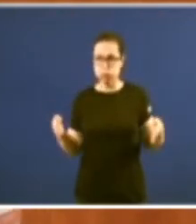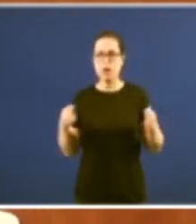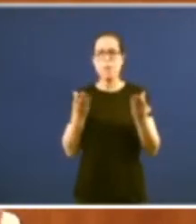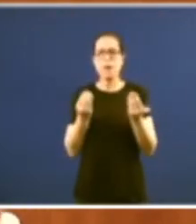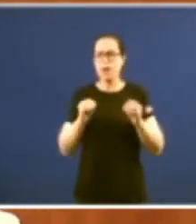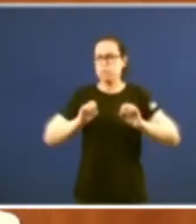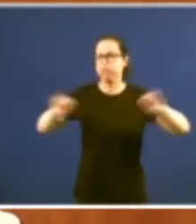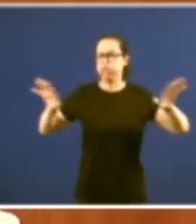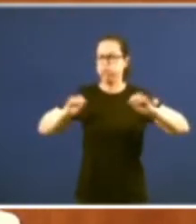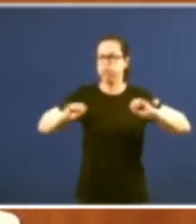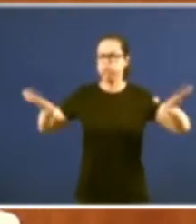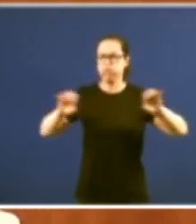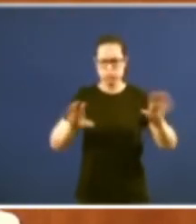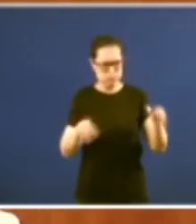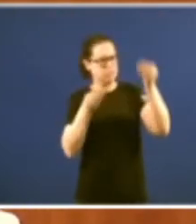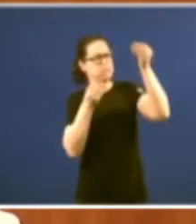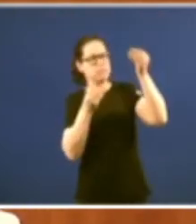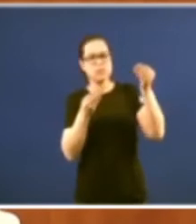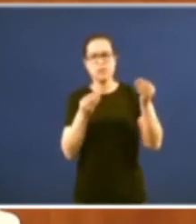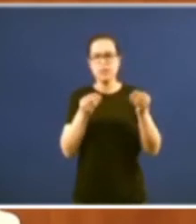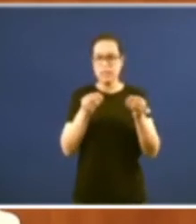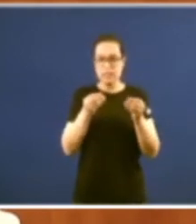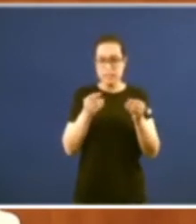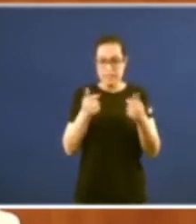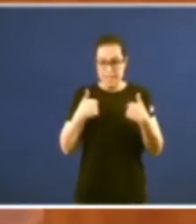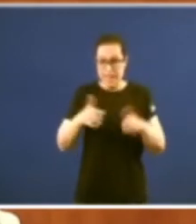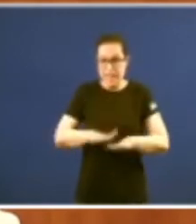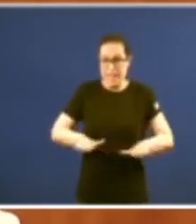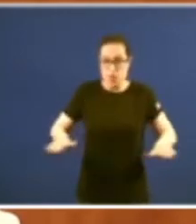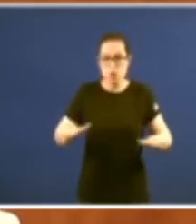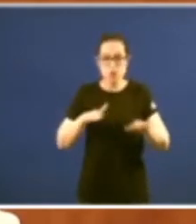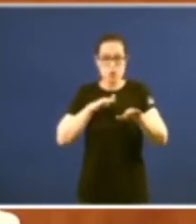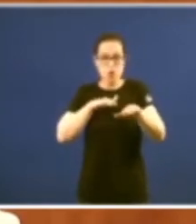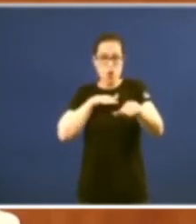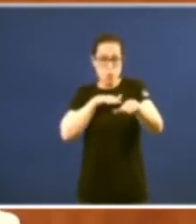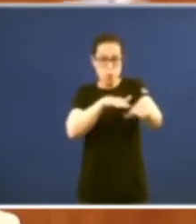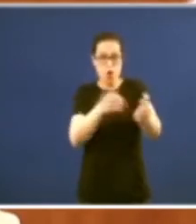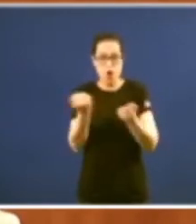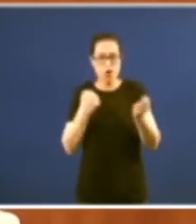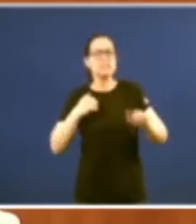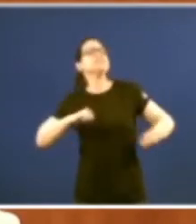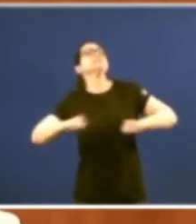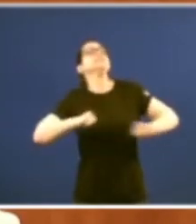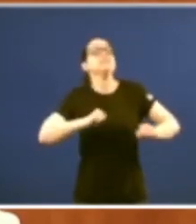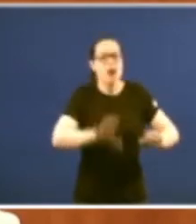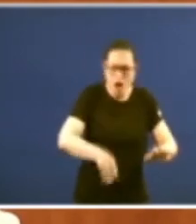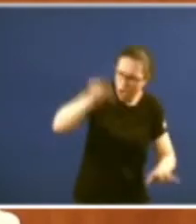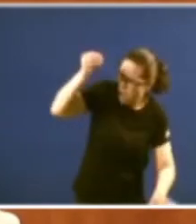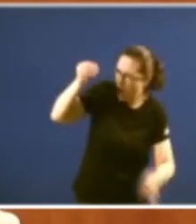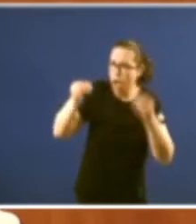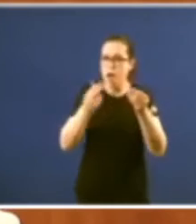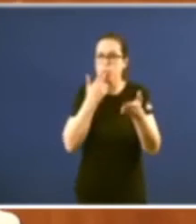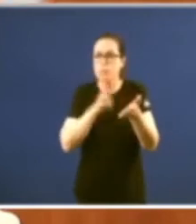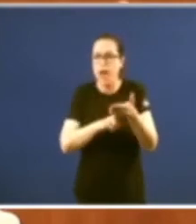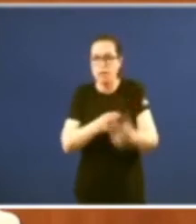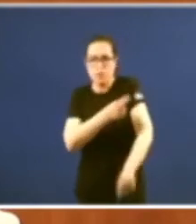moi ben que eran os rapaces corríamos detrás deles e íbamos collendo papeletas pegatinas e logo as pegábamos